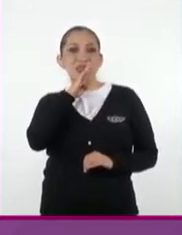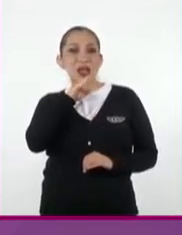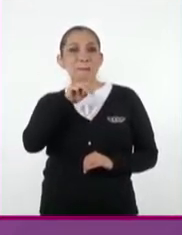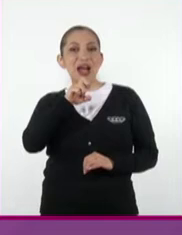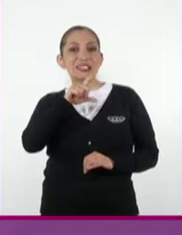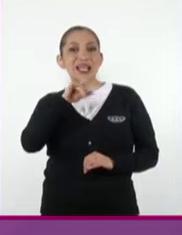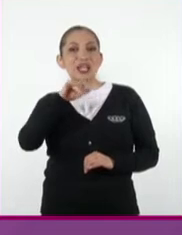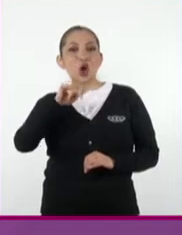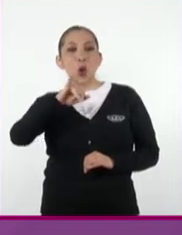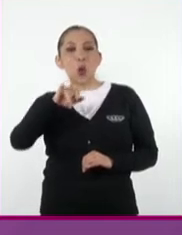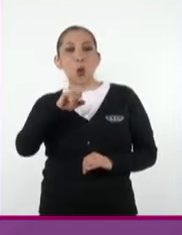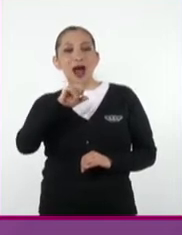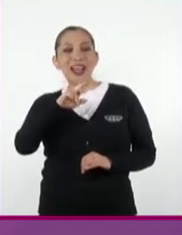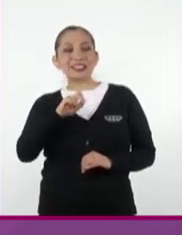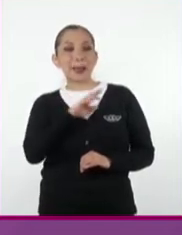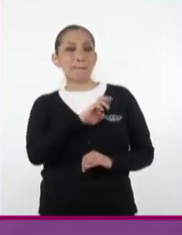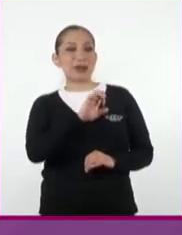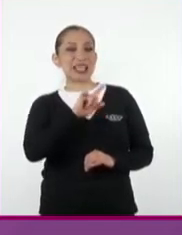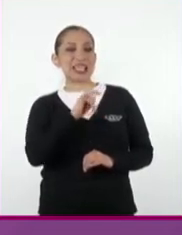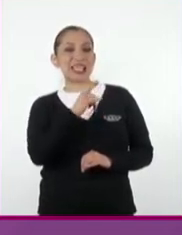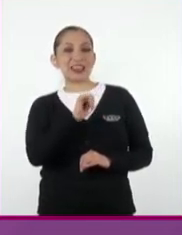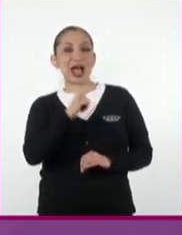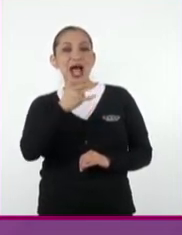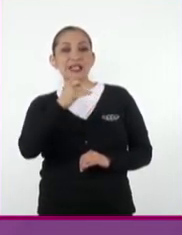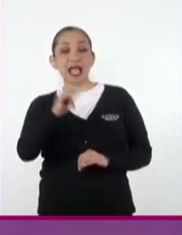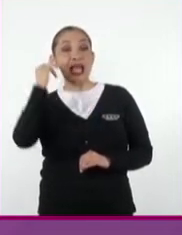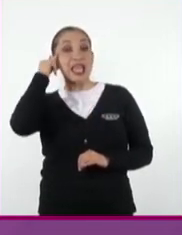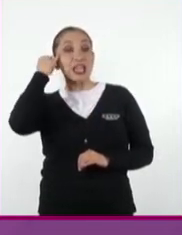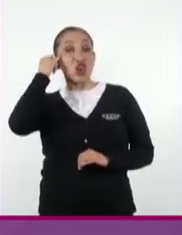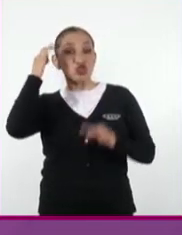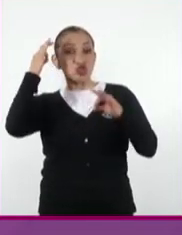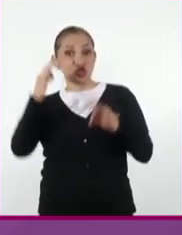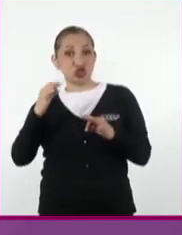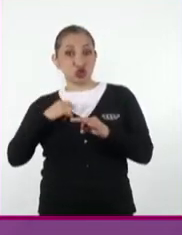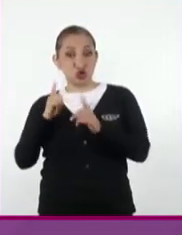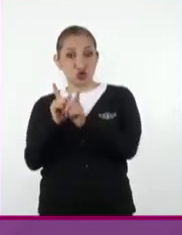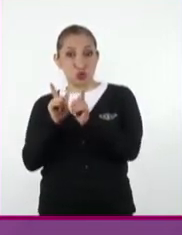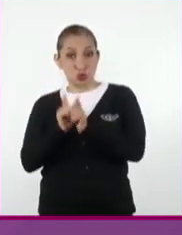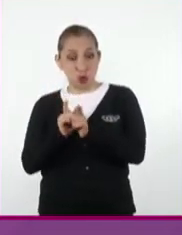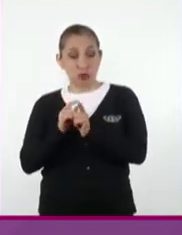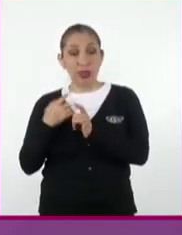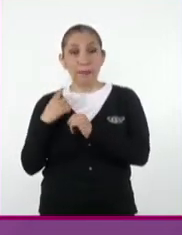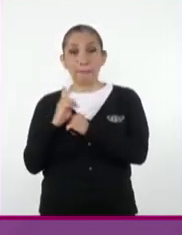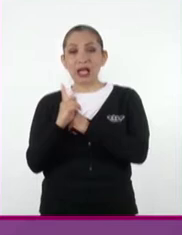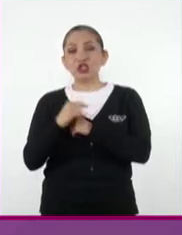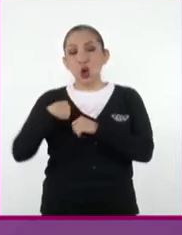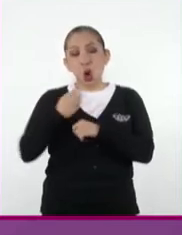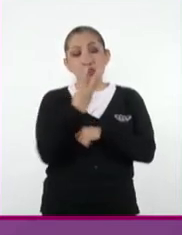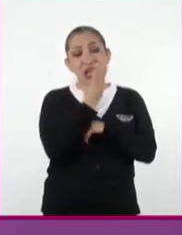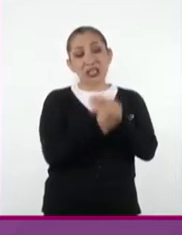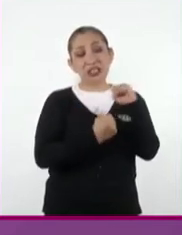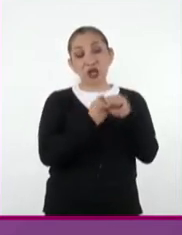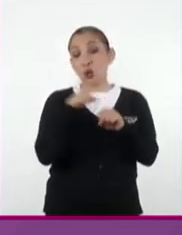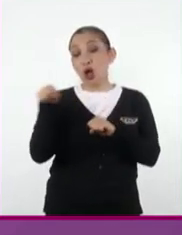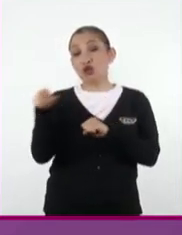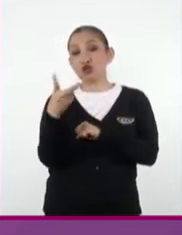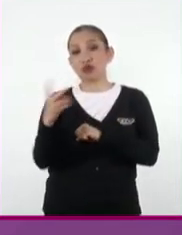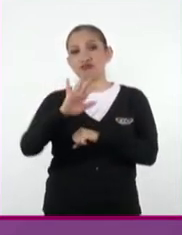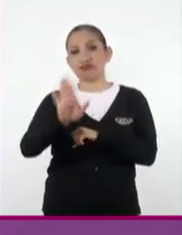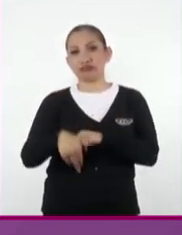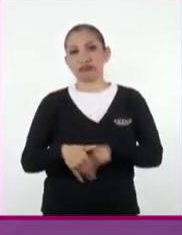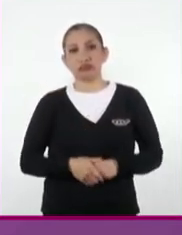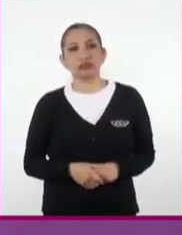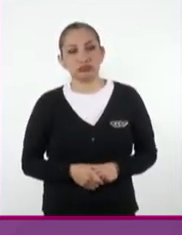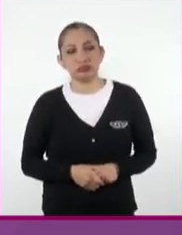Marcelino Juárez y Brígida García, indios de la raza primitiva del país, porque apenas tenía yo tres años cuando murieron.